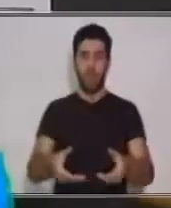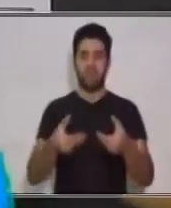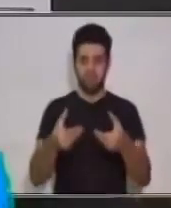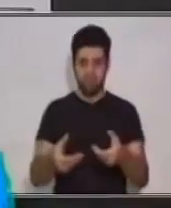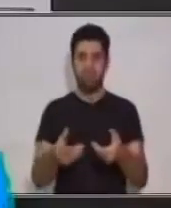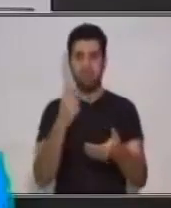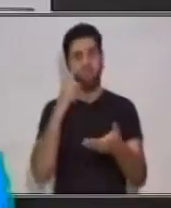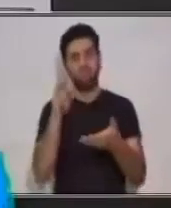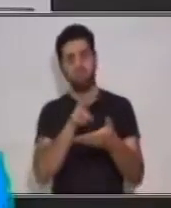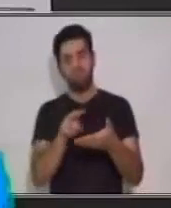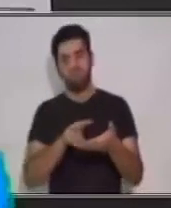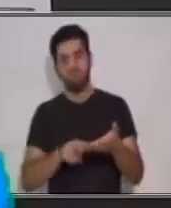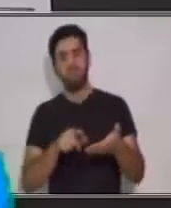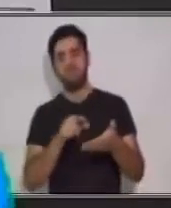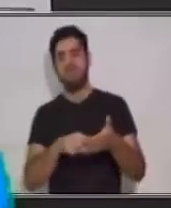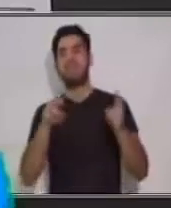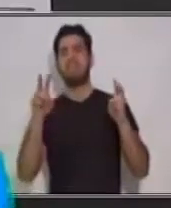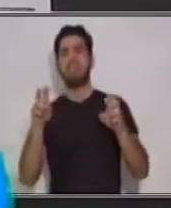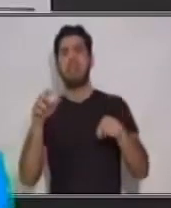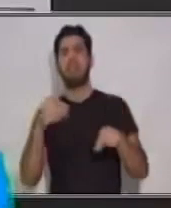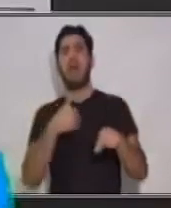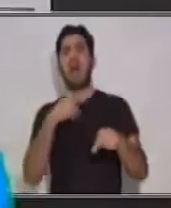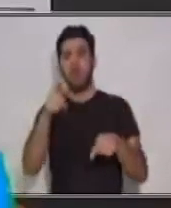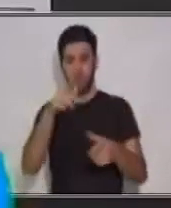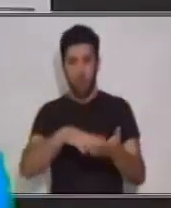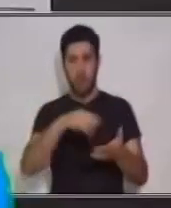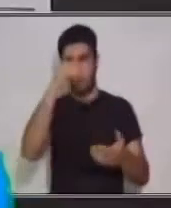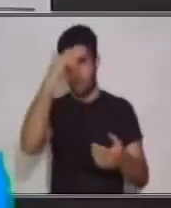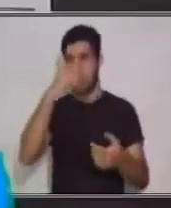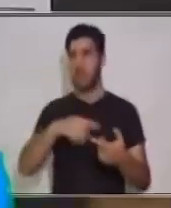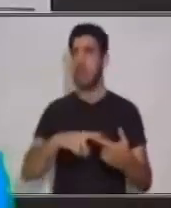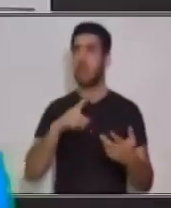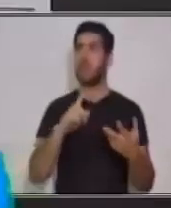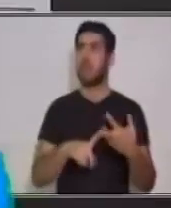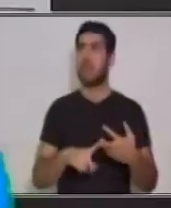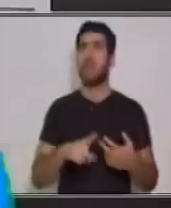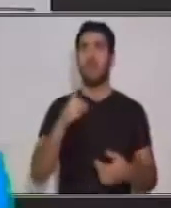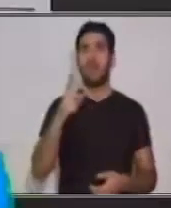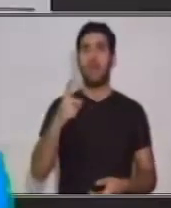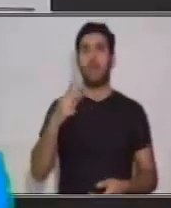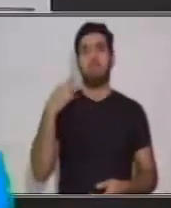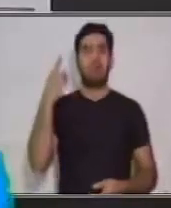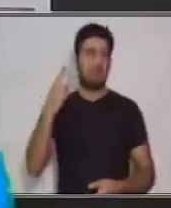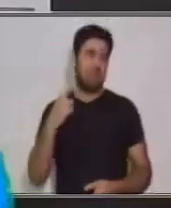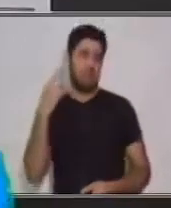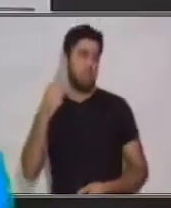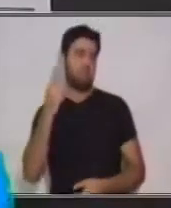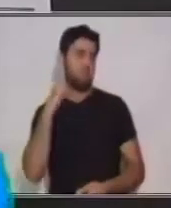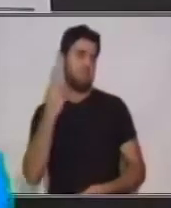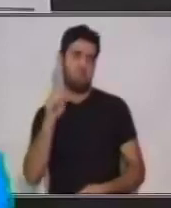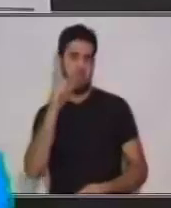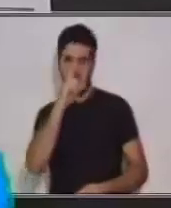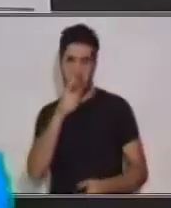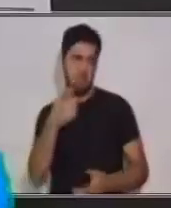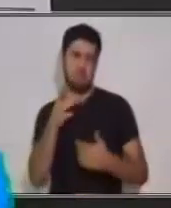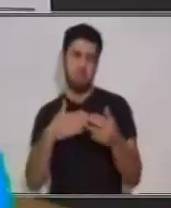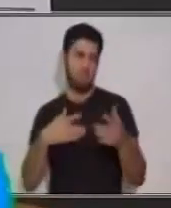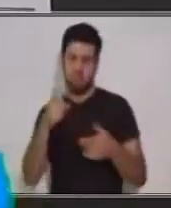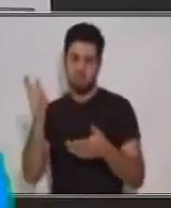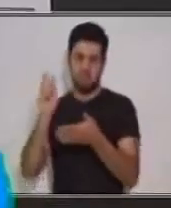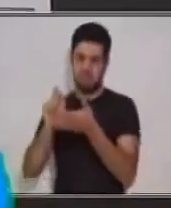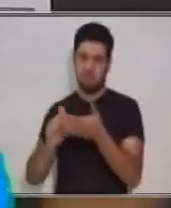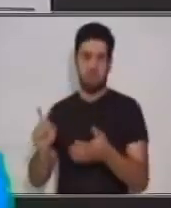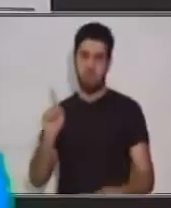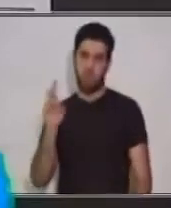también qué temas has aprendido en una enciclopedia. Y por último, en la radio, ¿qué temas has investigado y has